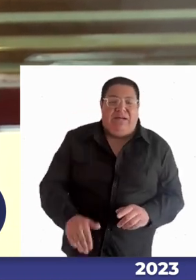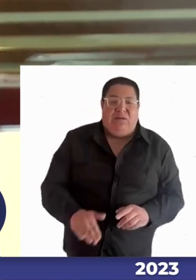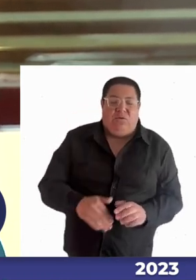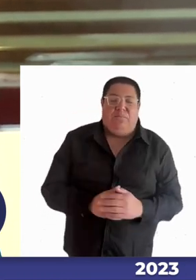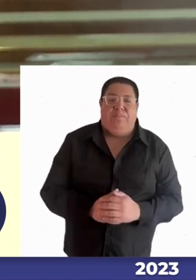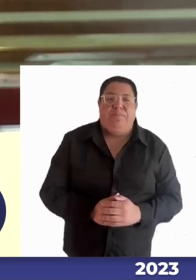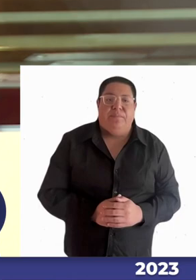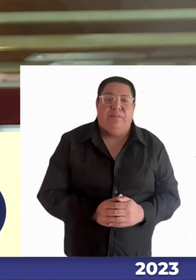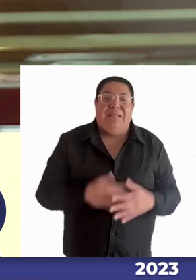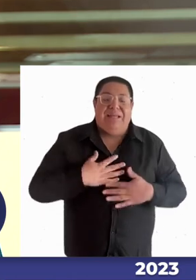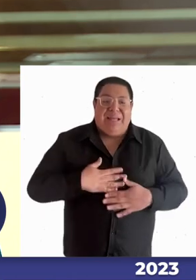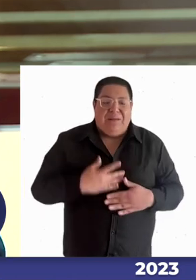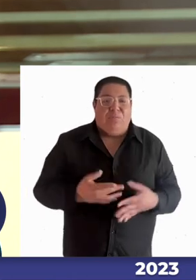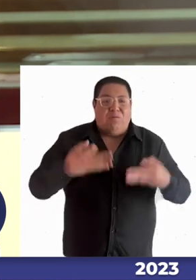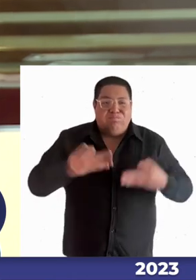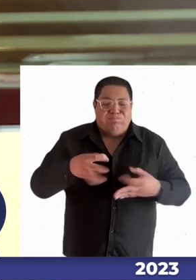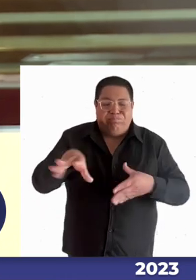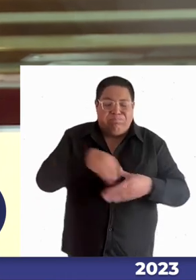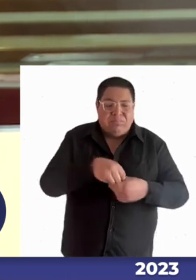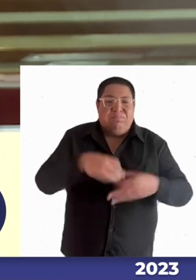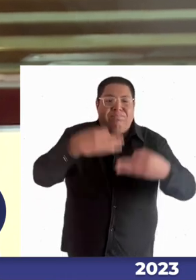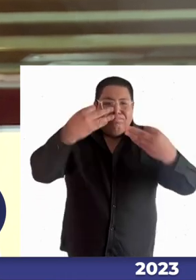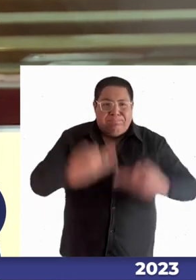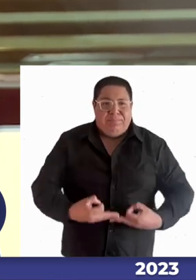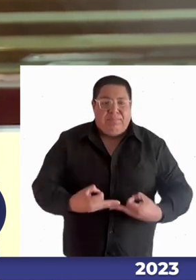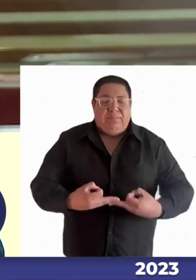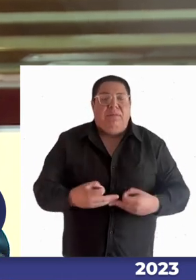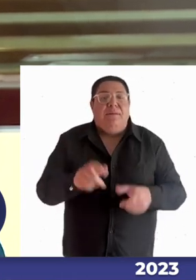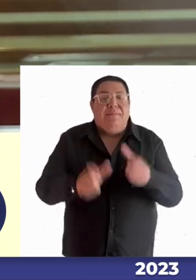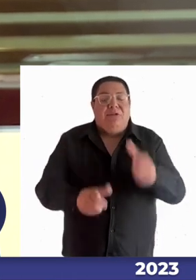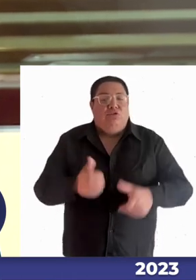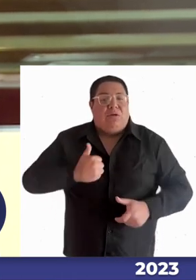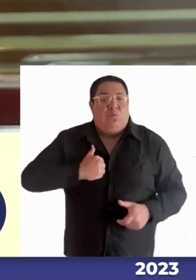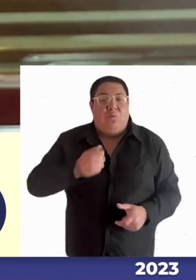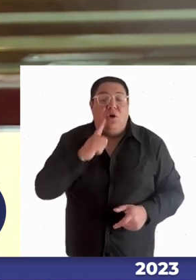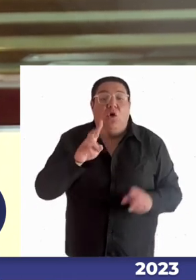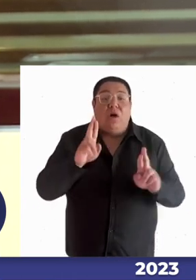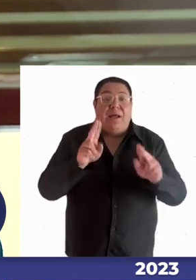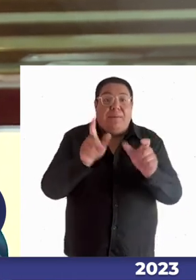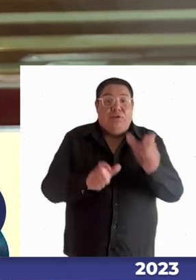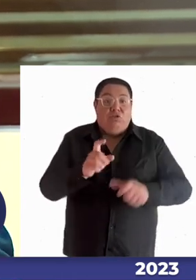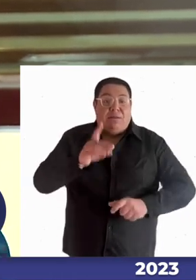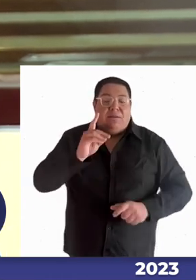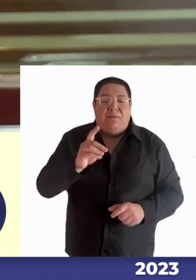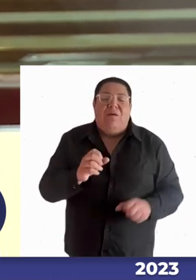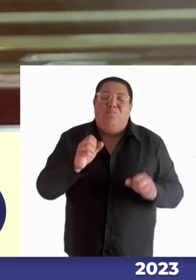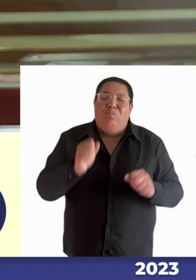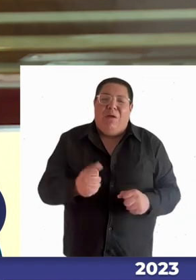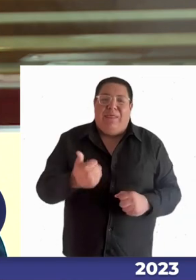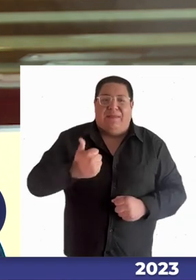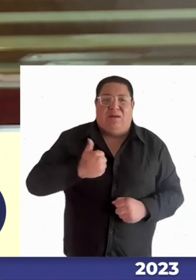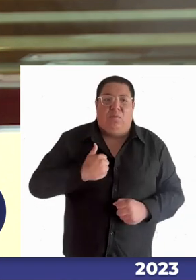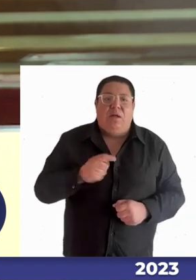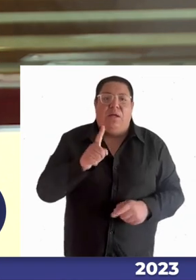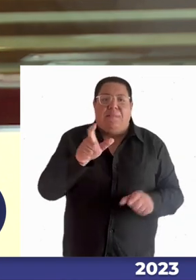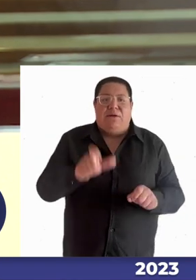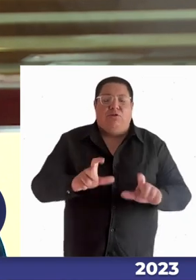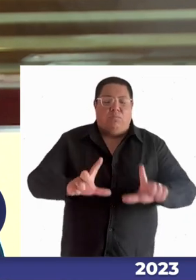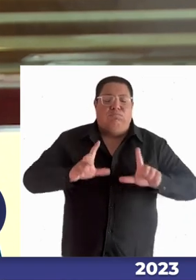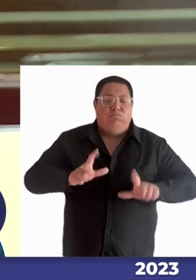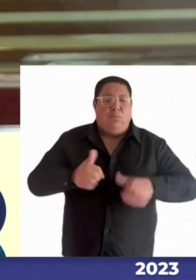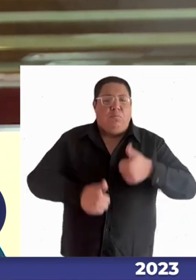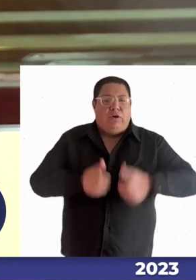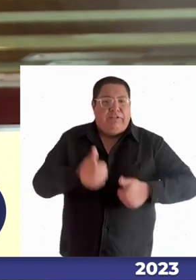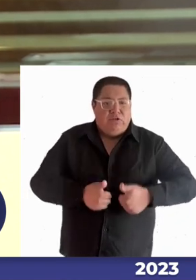integración real donde realmente las personas con discapacidad ojalá puedan llegar como técnicos como profesionales